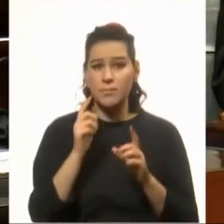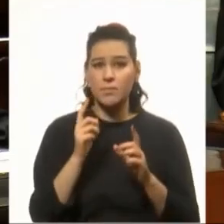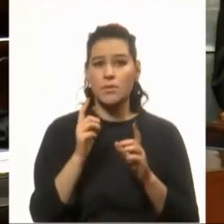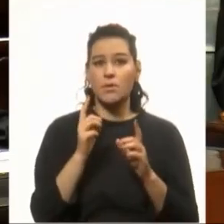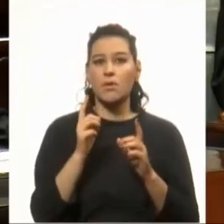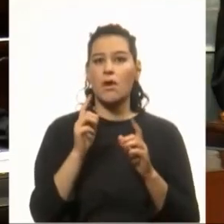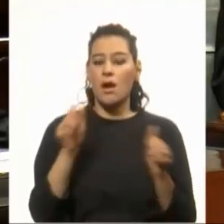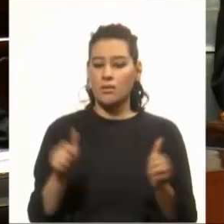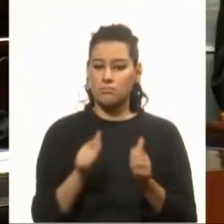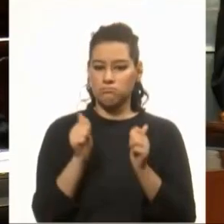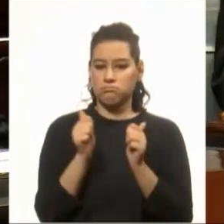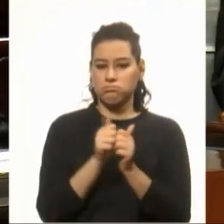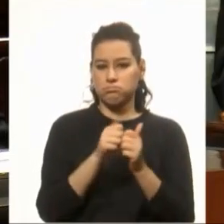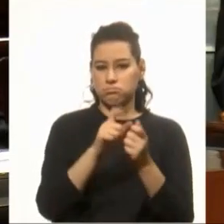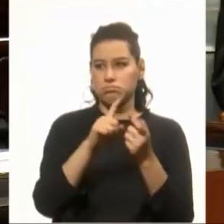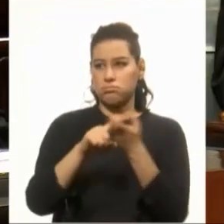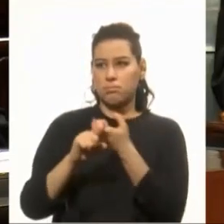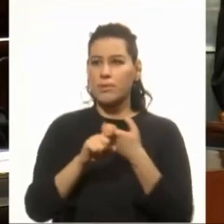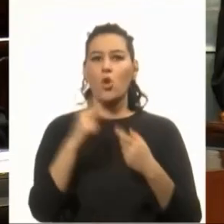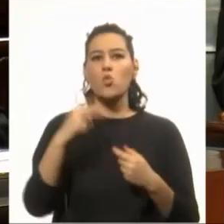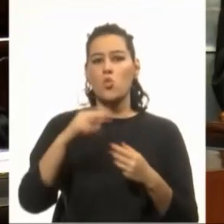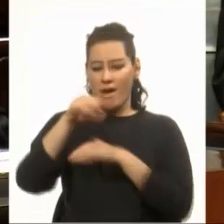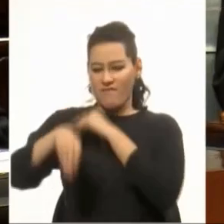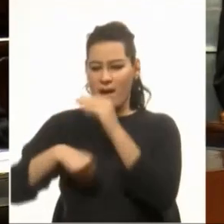practica la endogamia, pero nunca hay insectos.